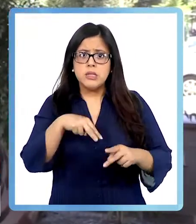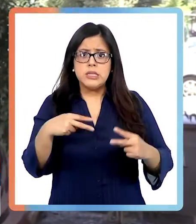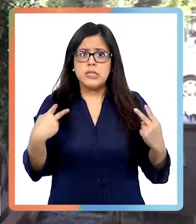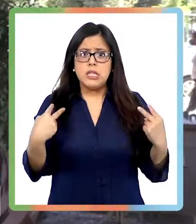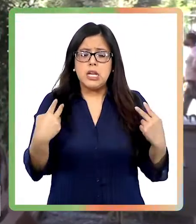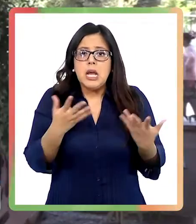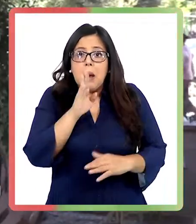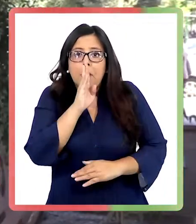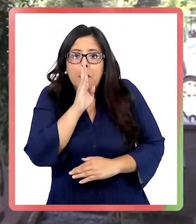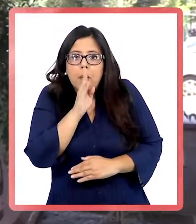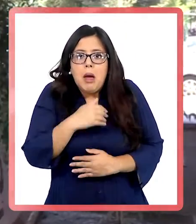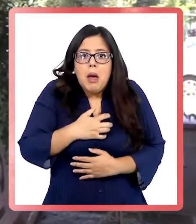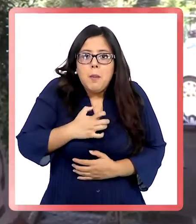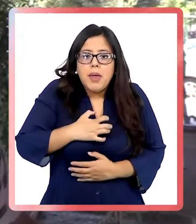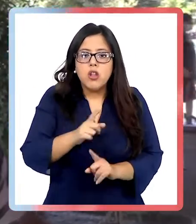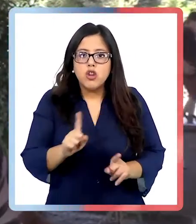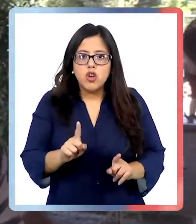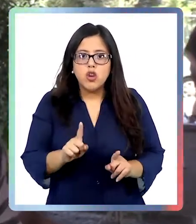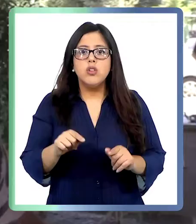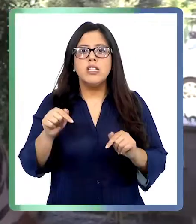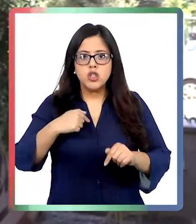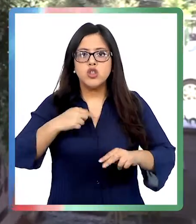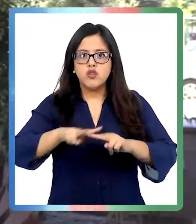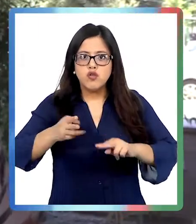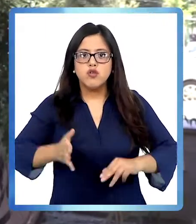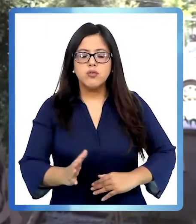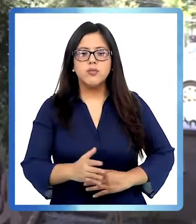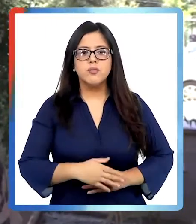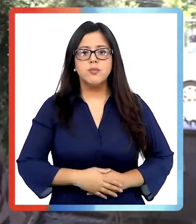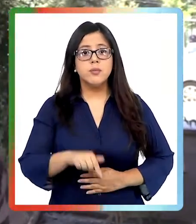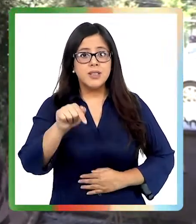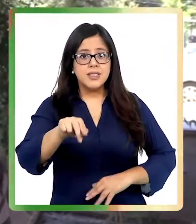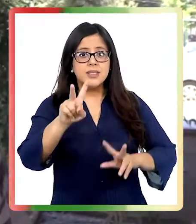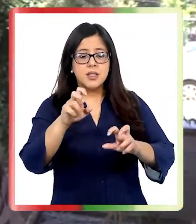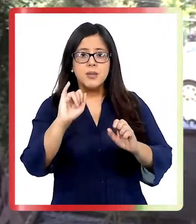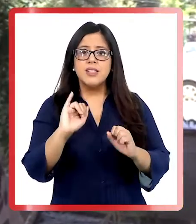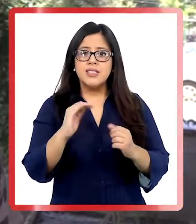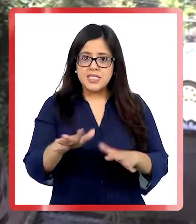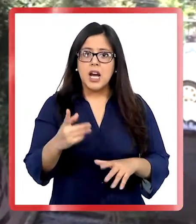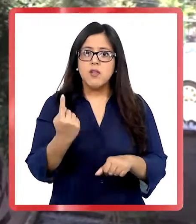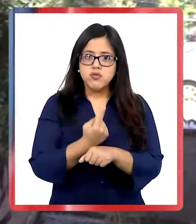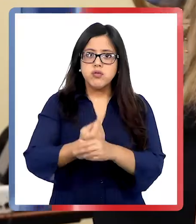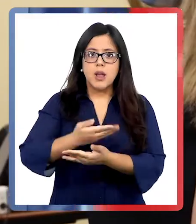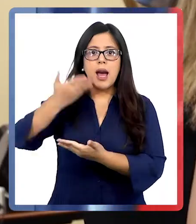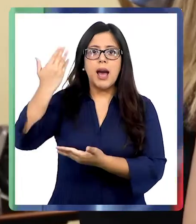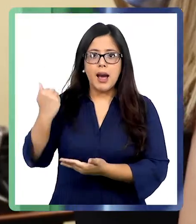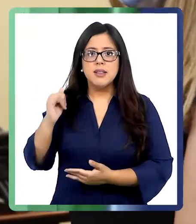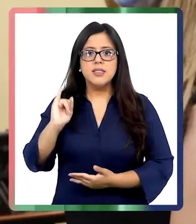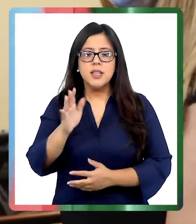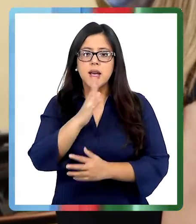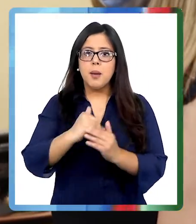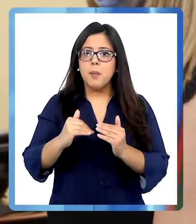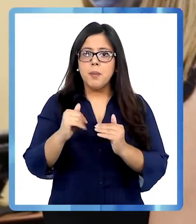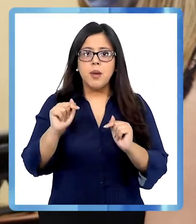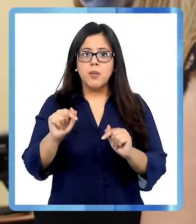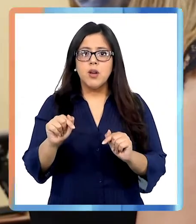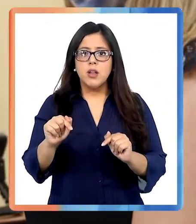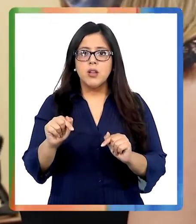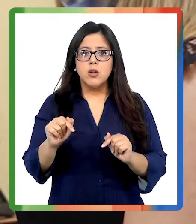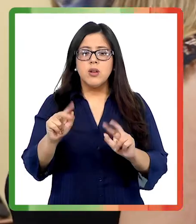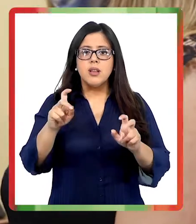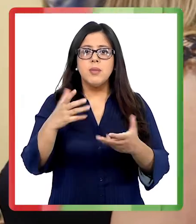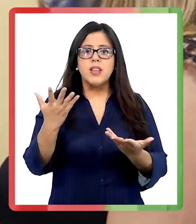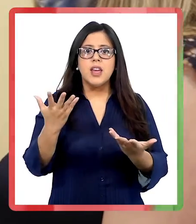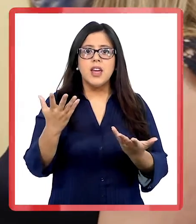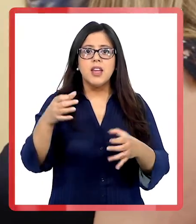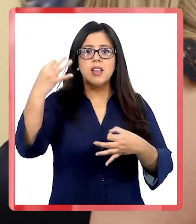valentía de hacer la demanda. En el cual acudieron a mí y lo hicimos sin miedo y eso es lo que vamos a seguir haciendo por mi parte y por